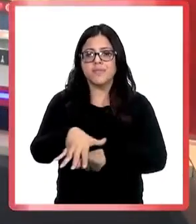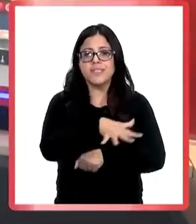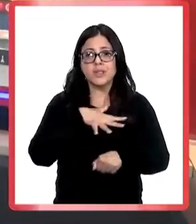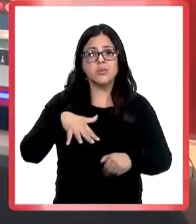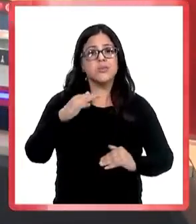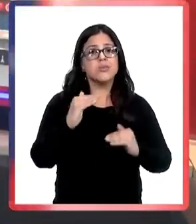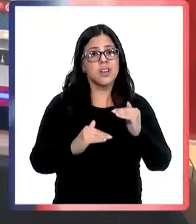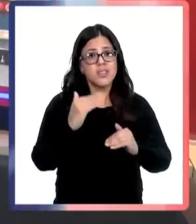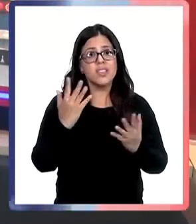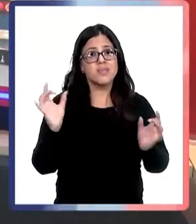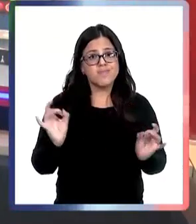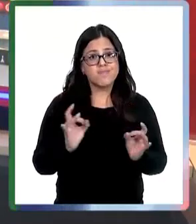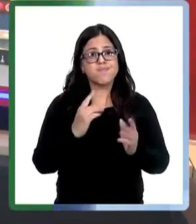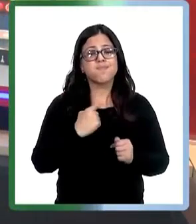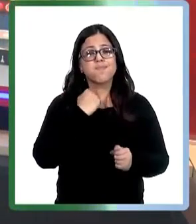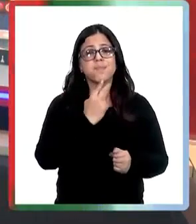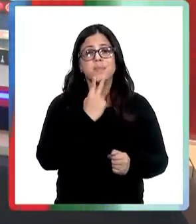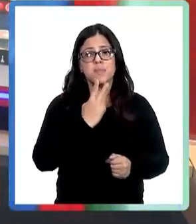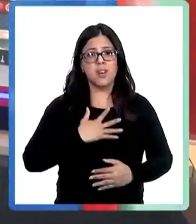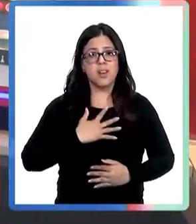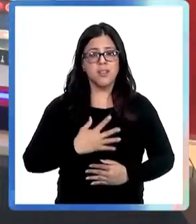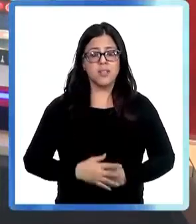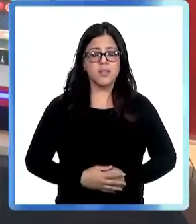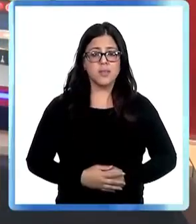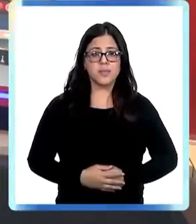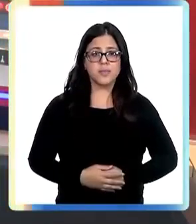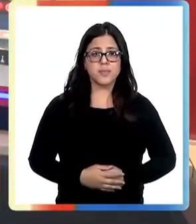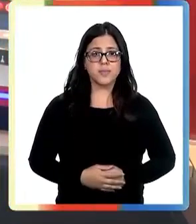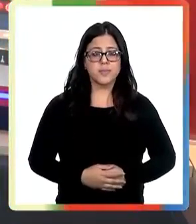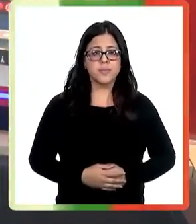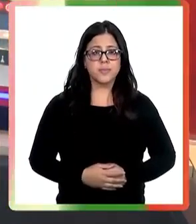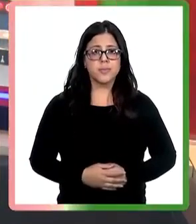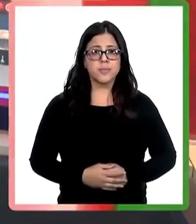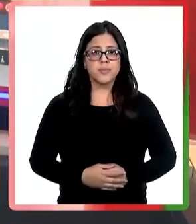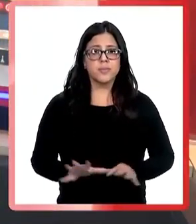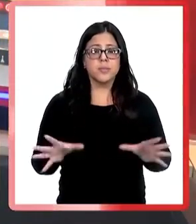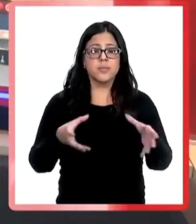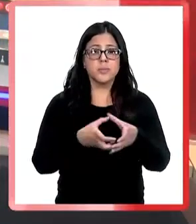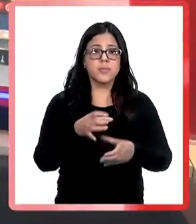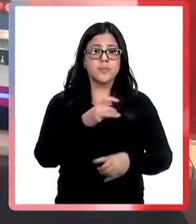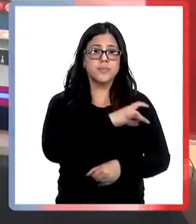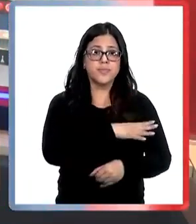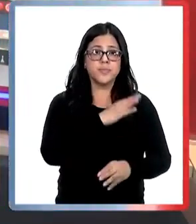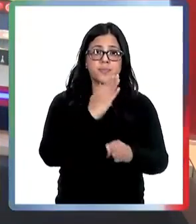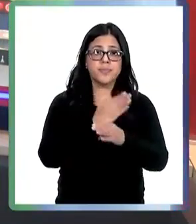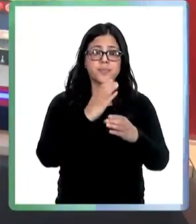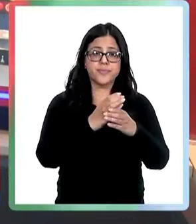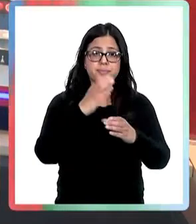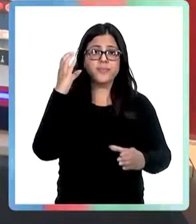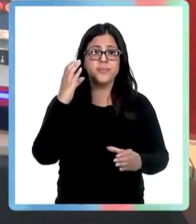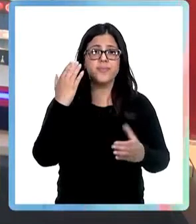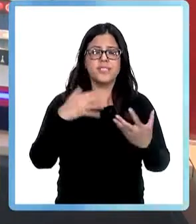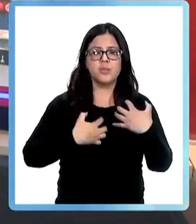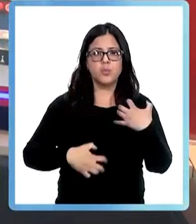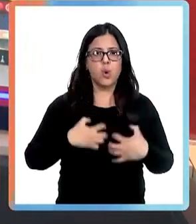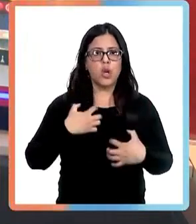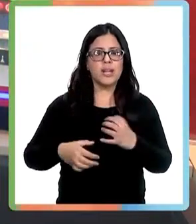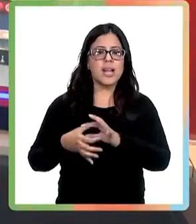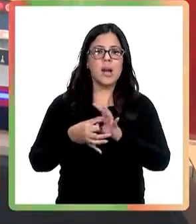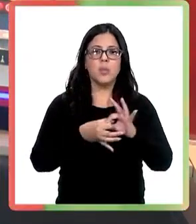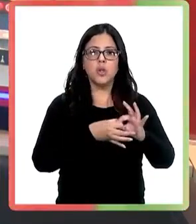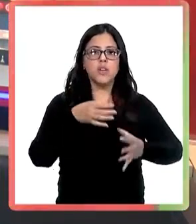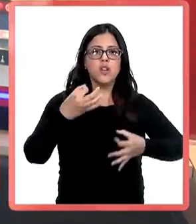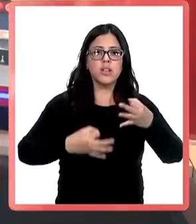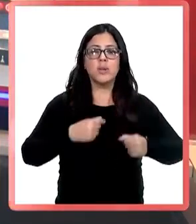La Corporación Chilena de la Madera reaccionó con molestia luego que el Tribunal de Garantía de Curanilagüe dejara en libertad a tres